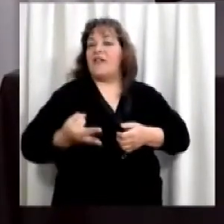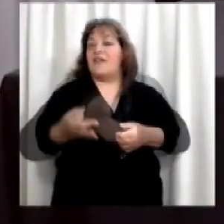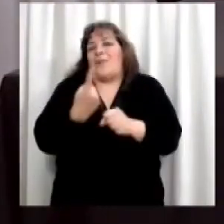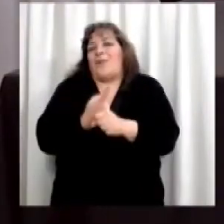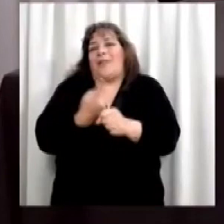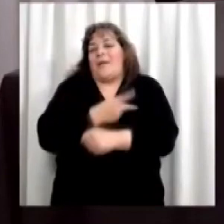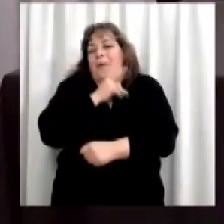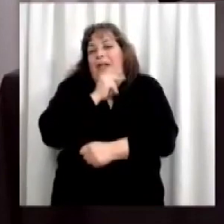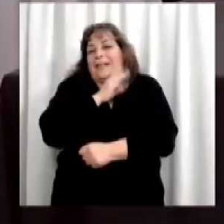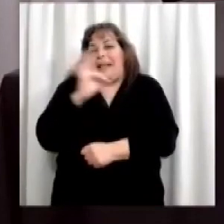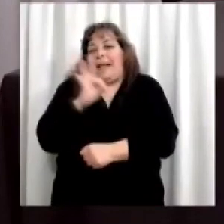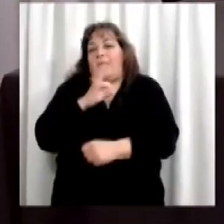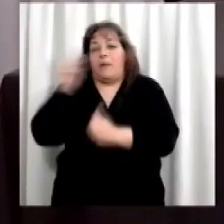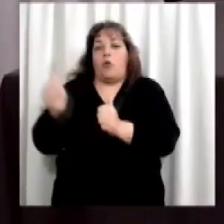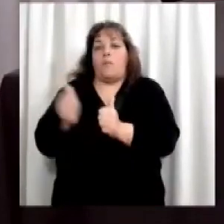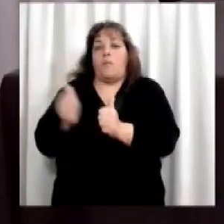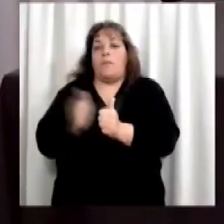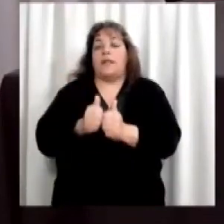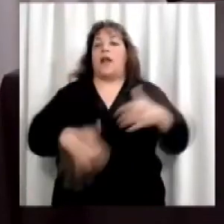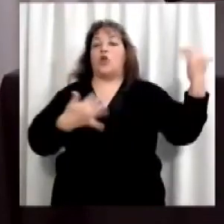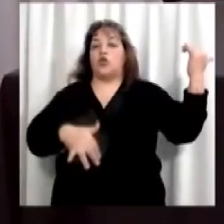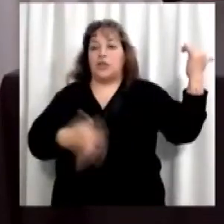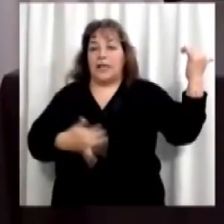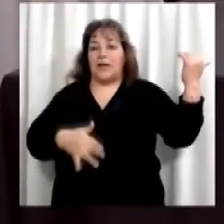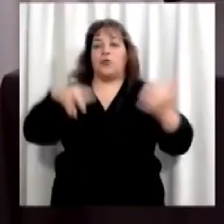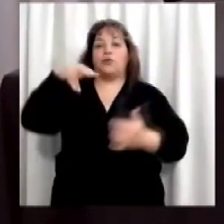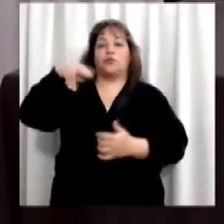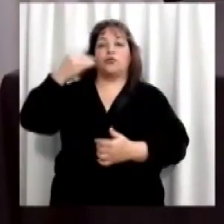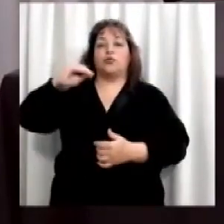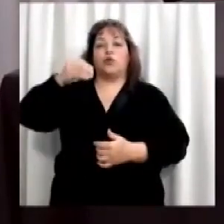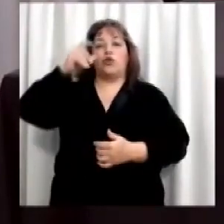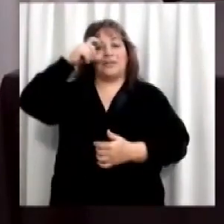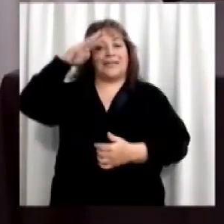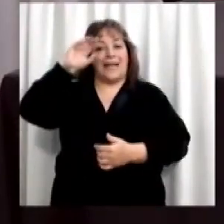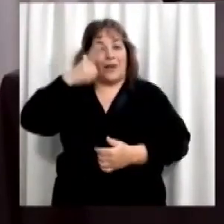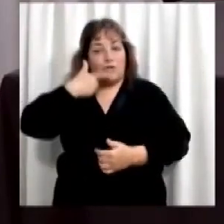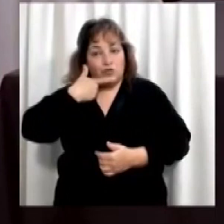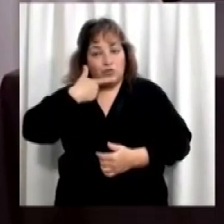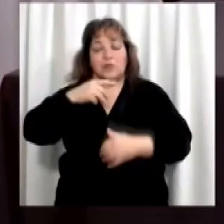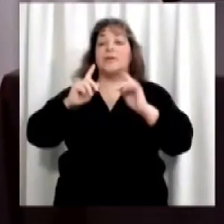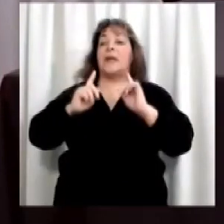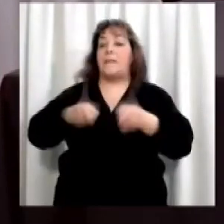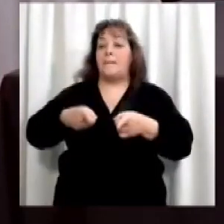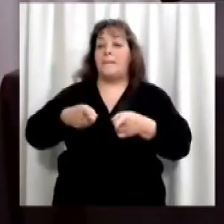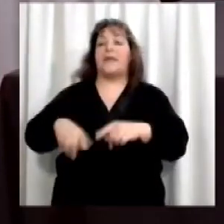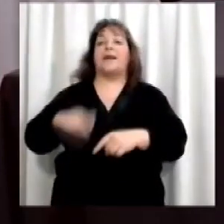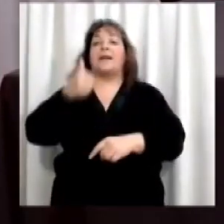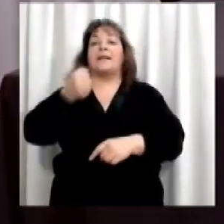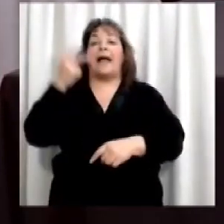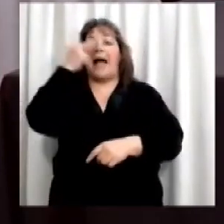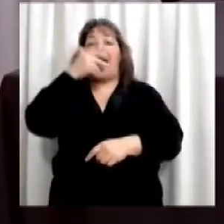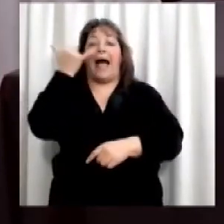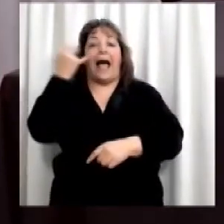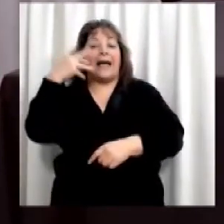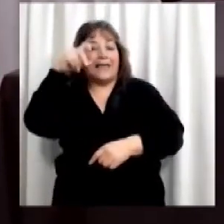gaucho. Van a estar con nosotros Los Nocheros, El Chaqueño, Aire, Mariana Carrizo, Juan Fuentes, Los Cuatro